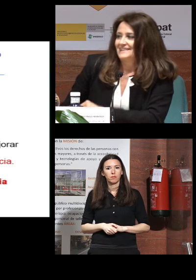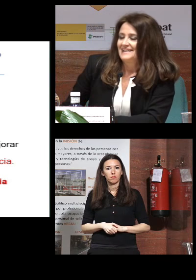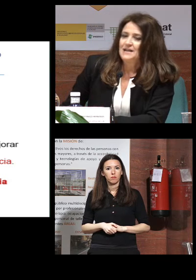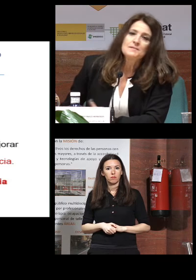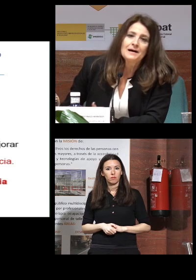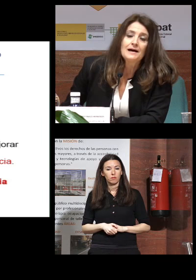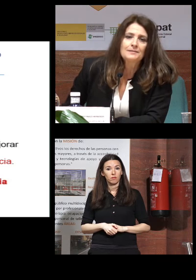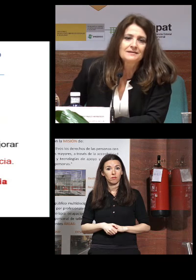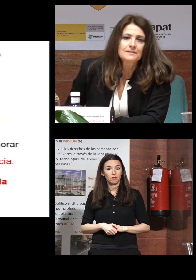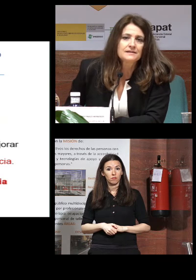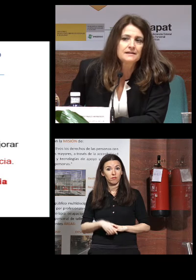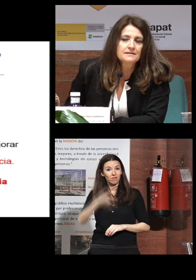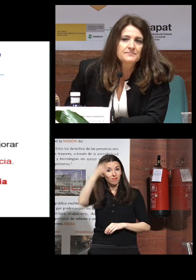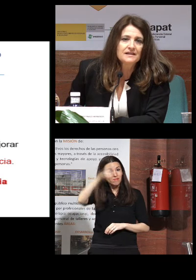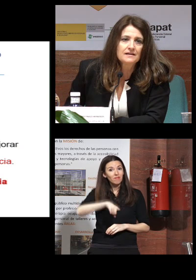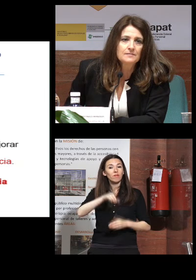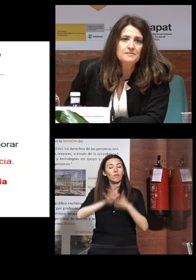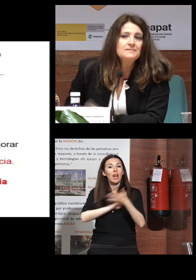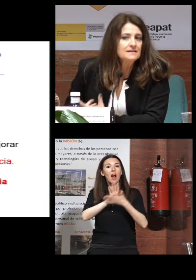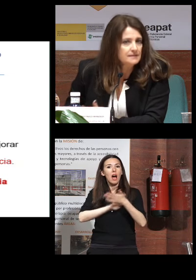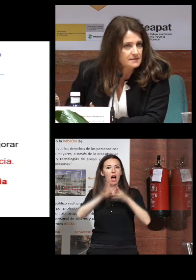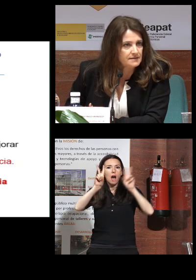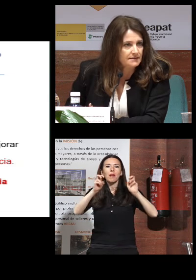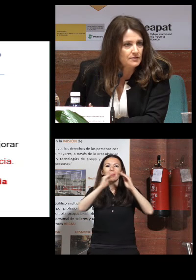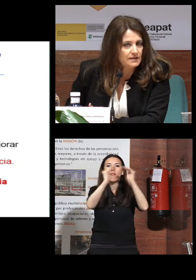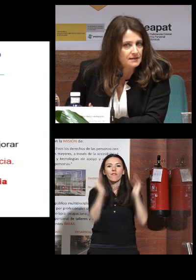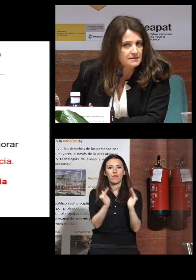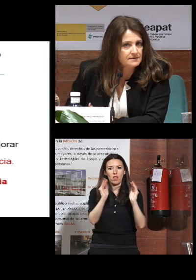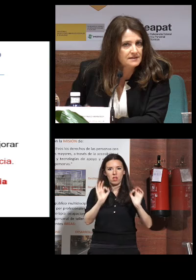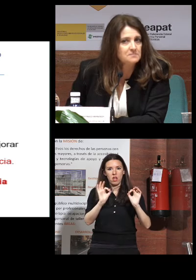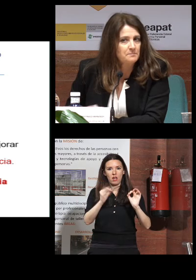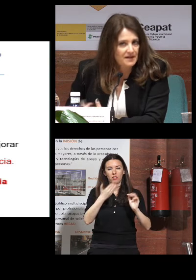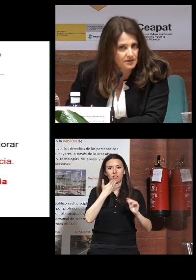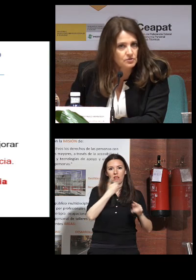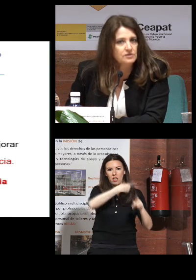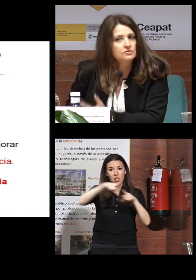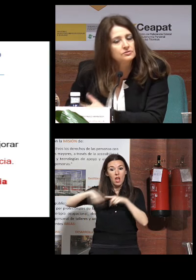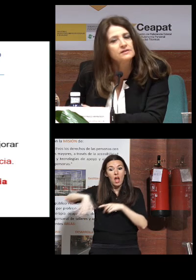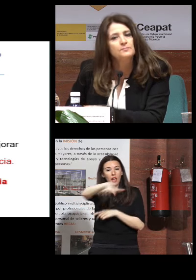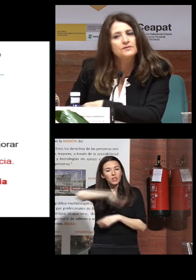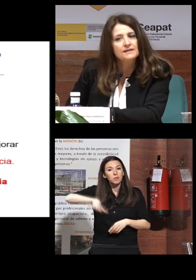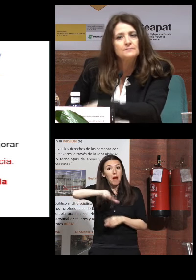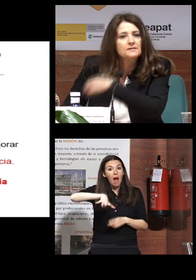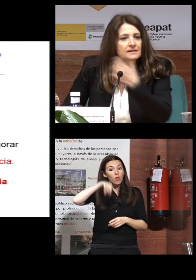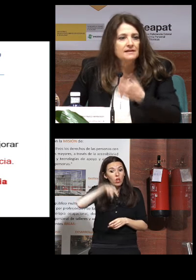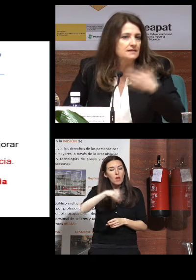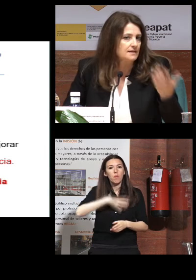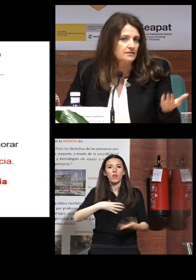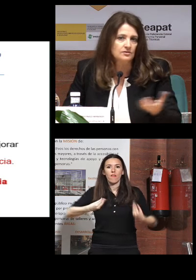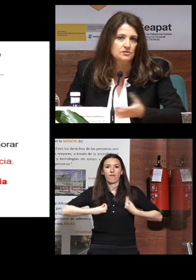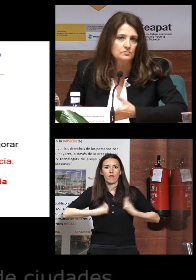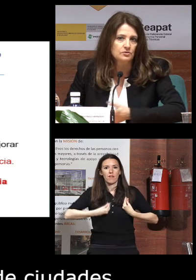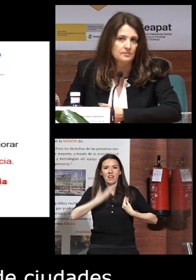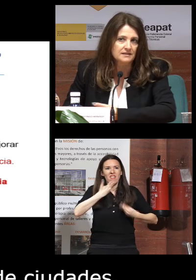el MIPA hablaba también de viviendas intergeneracionales de espacios en donde pudieran vivir las